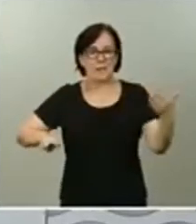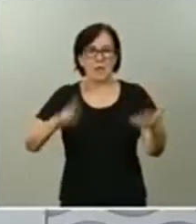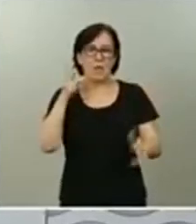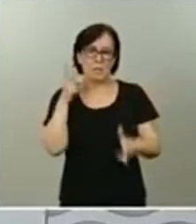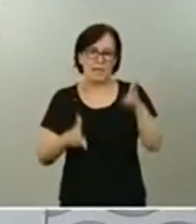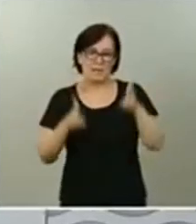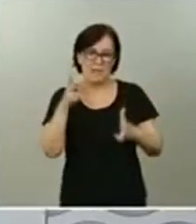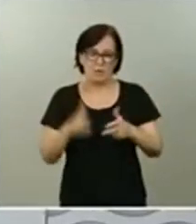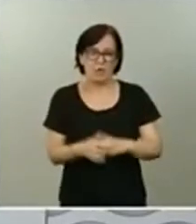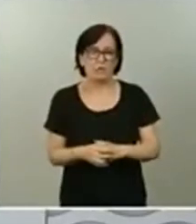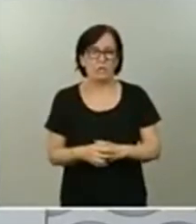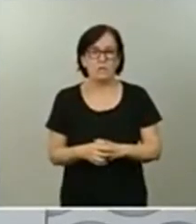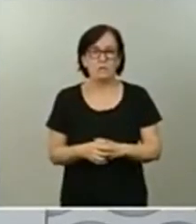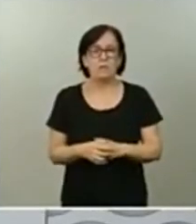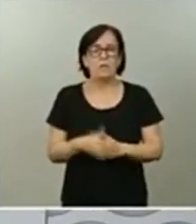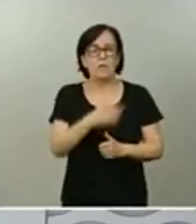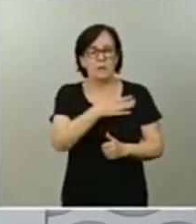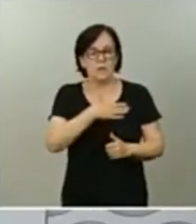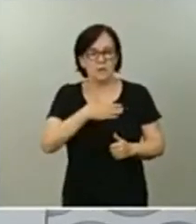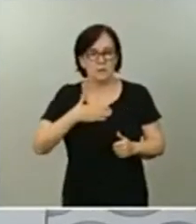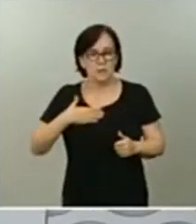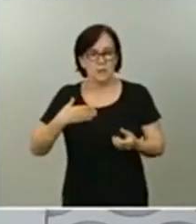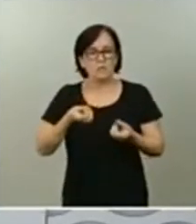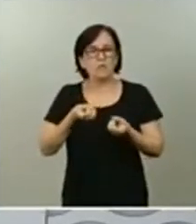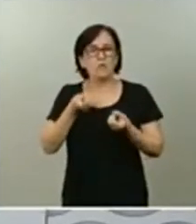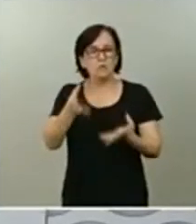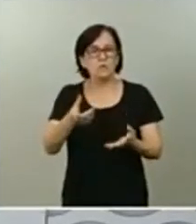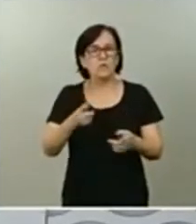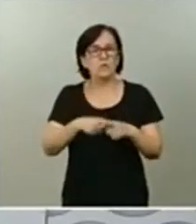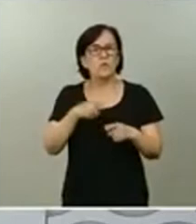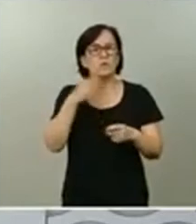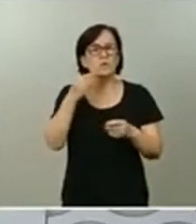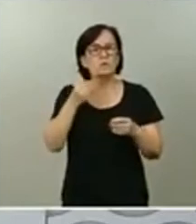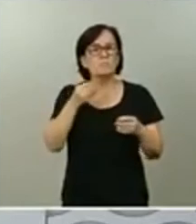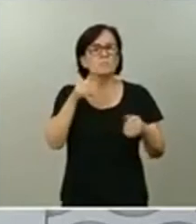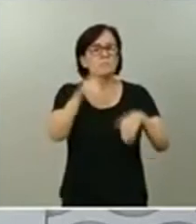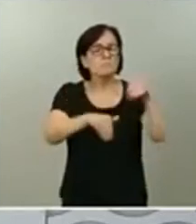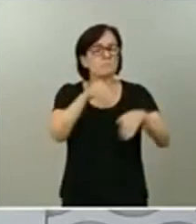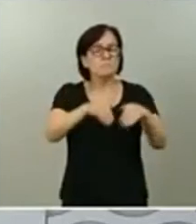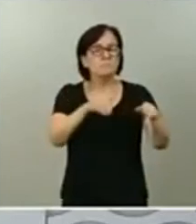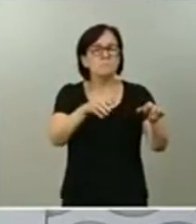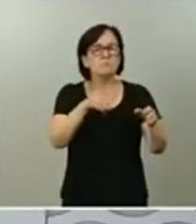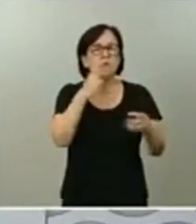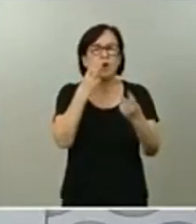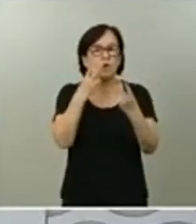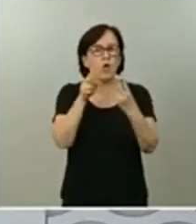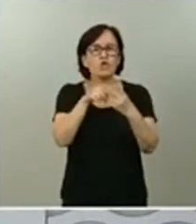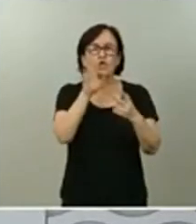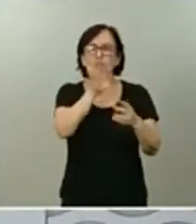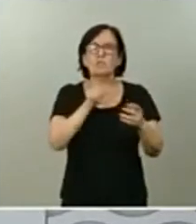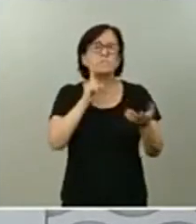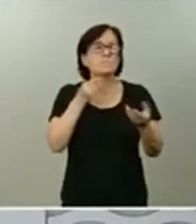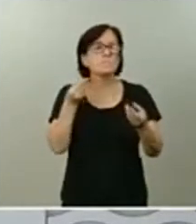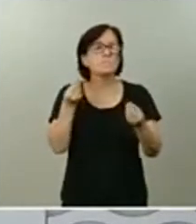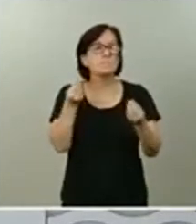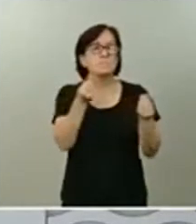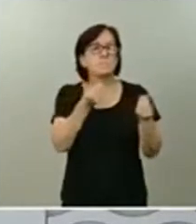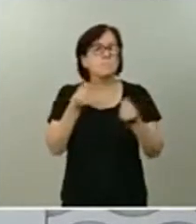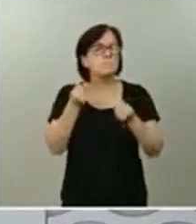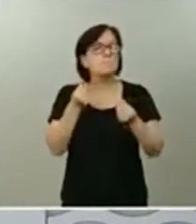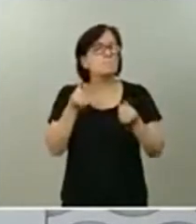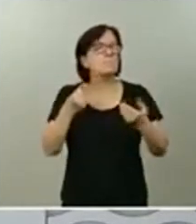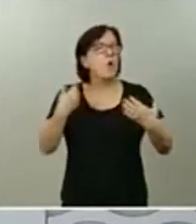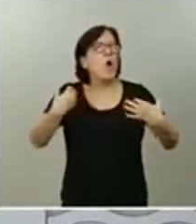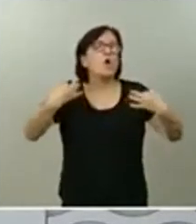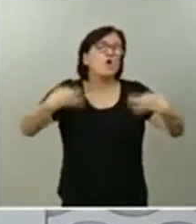Queremos resaltar que fueron contiendas electorales que se desarrollaron en un ambiente de relativa normalidad